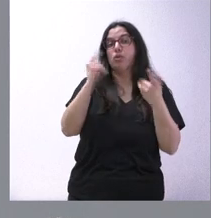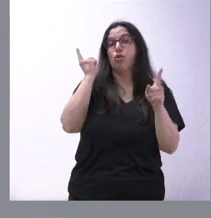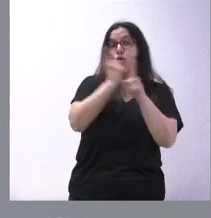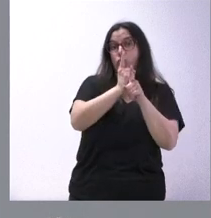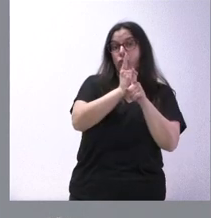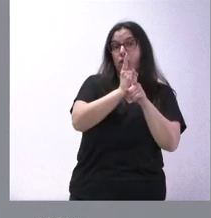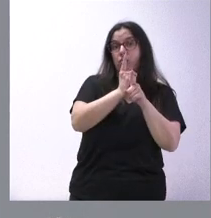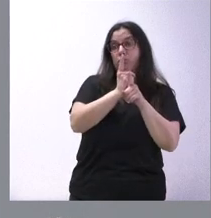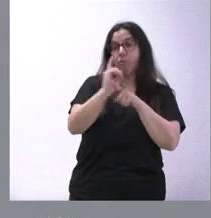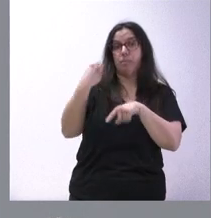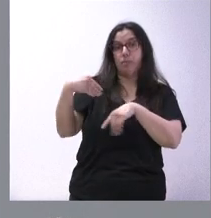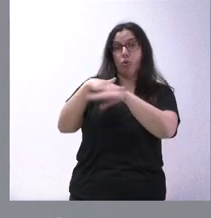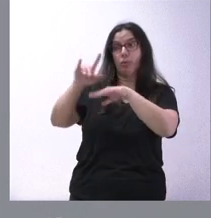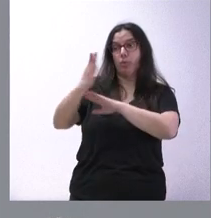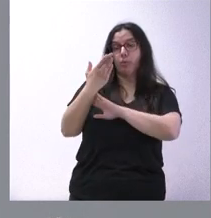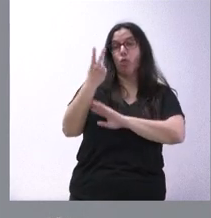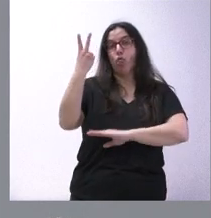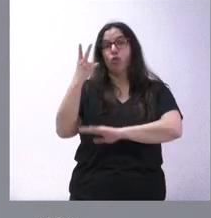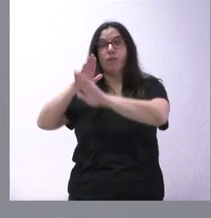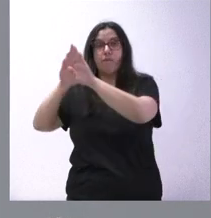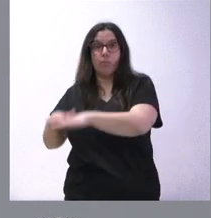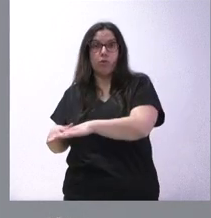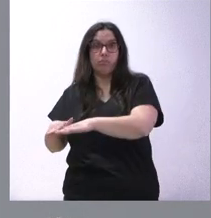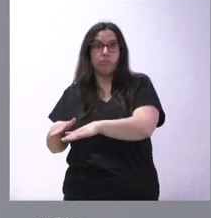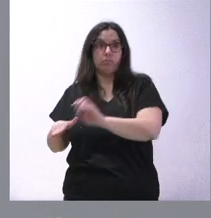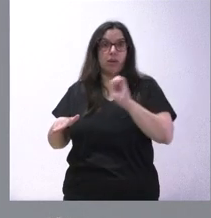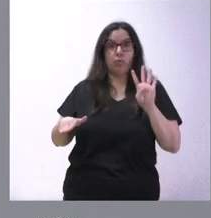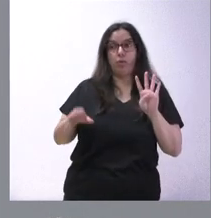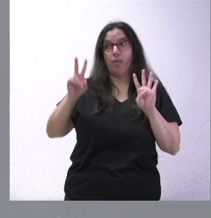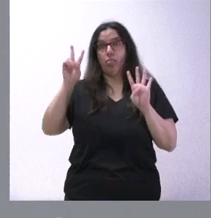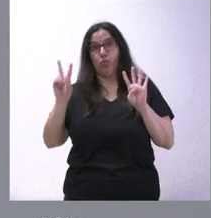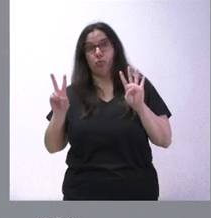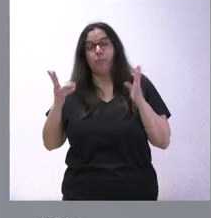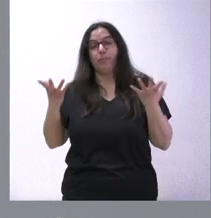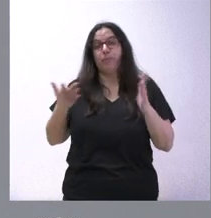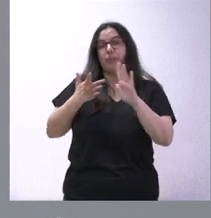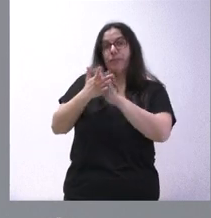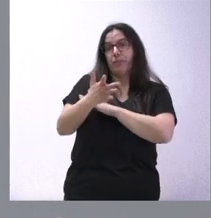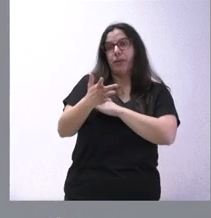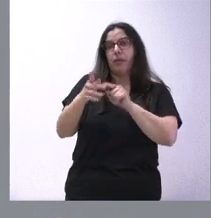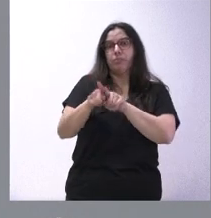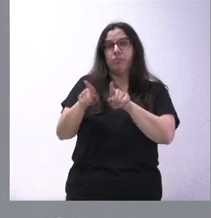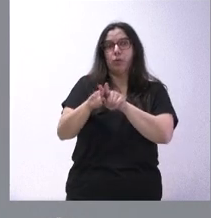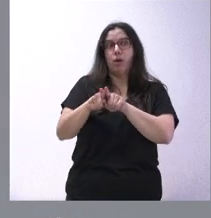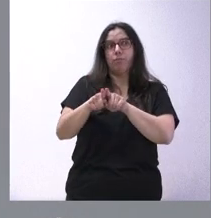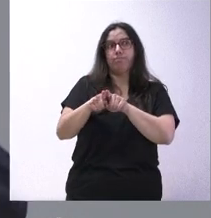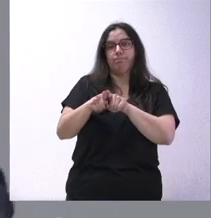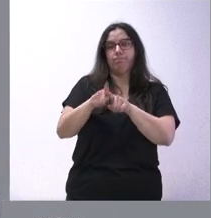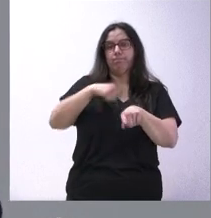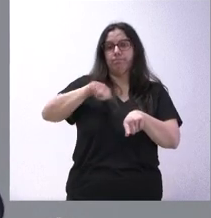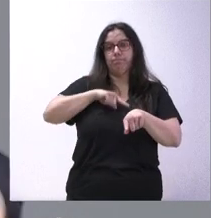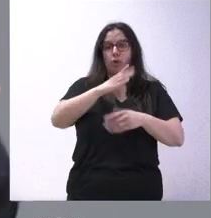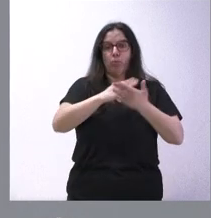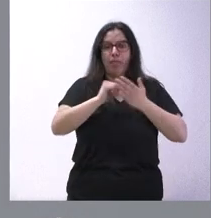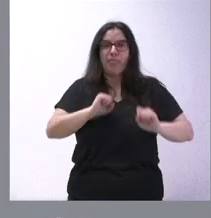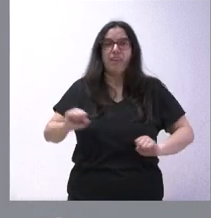contra de la propuesta del Gobierno y solo dos a favor. Por tanto, yo creo que esto supone claramente una posición en el sentido que defendemos las comunidades